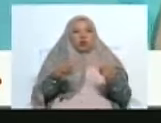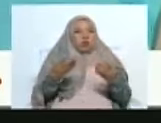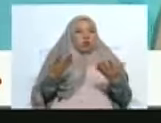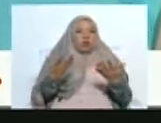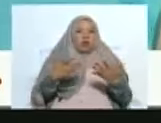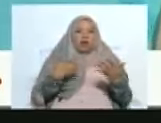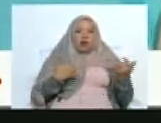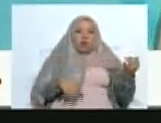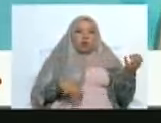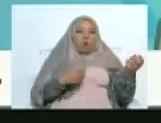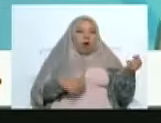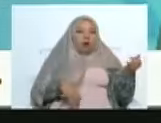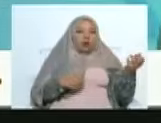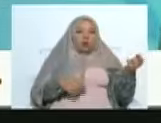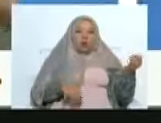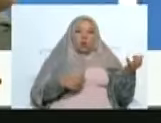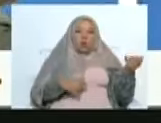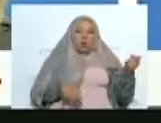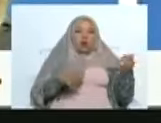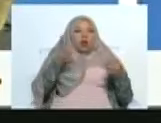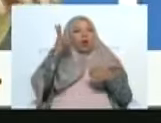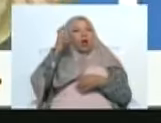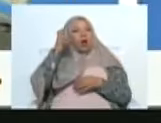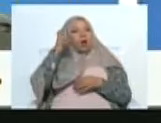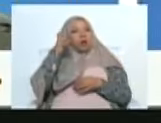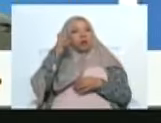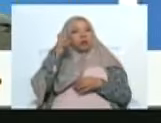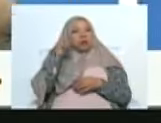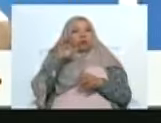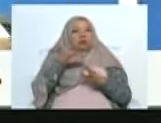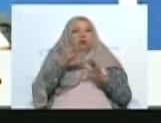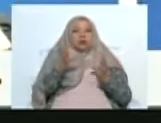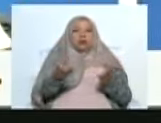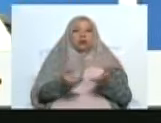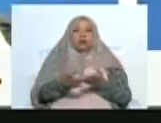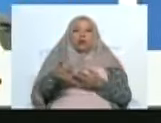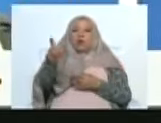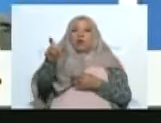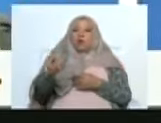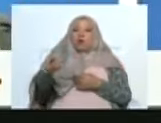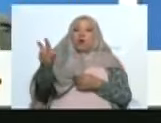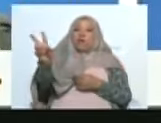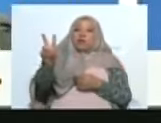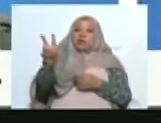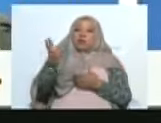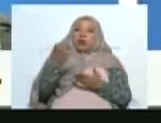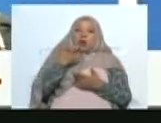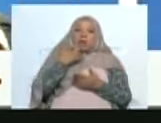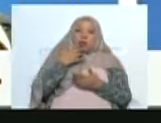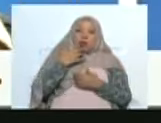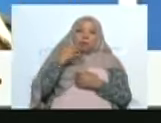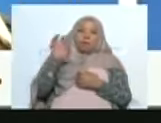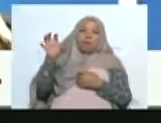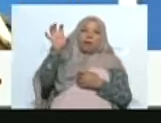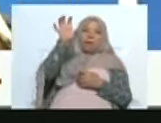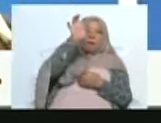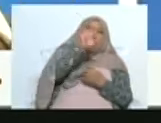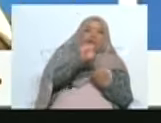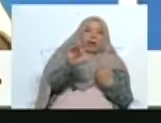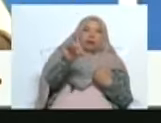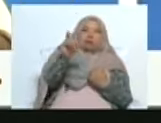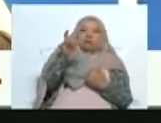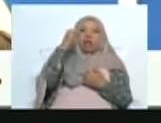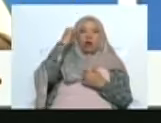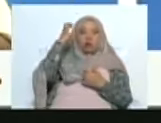indudablemente que el 4. Tú escuchas un 4 en cualquier parte del mundo, y tú dices, por allá hay un venezolano. Y por eso es